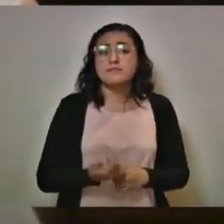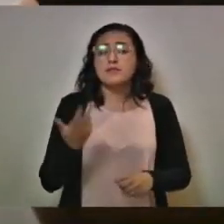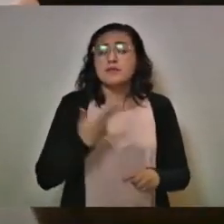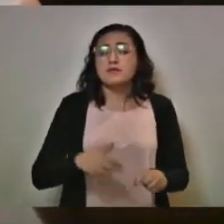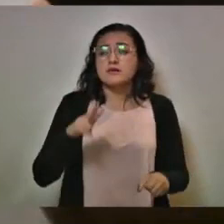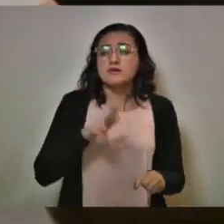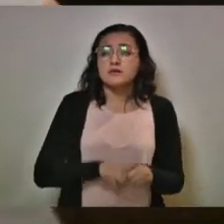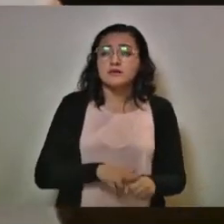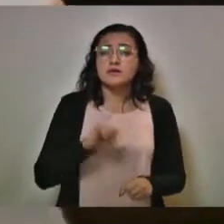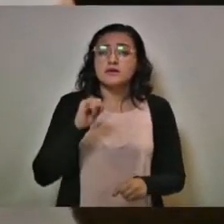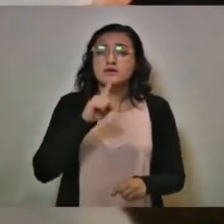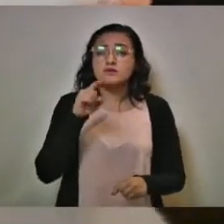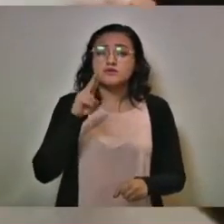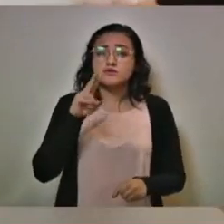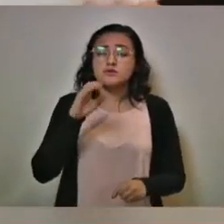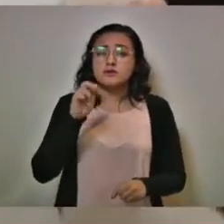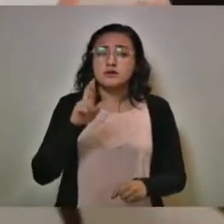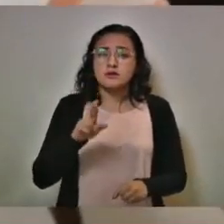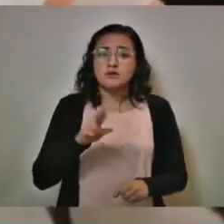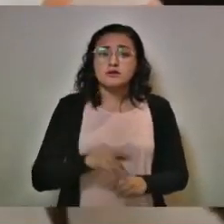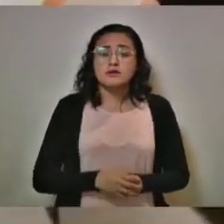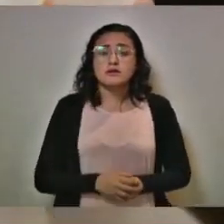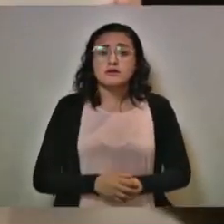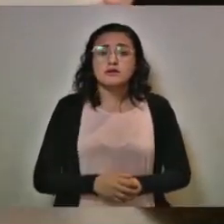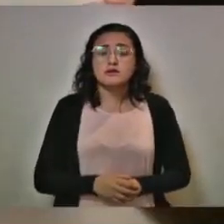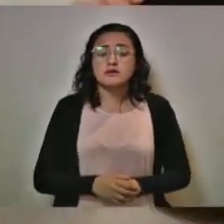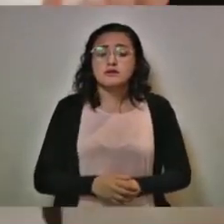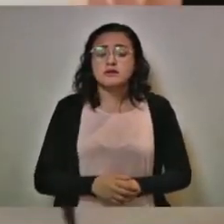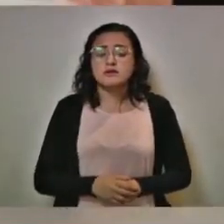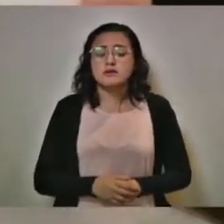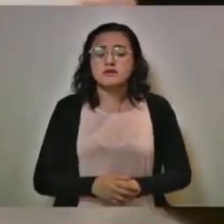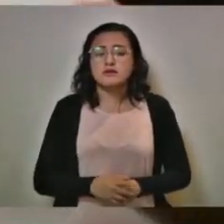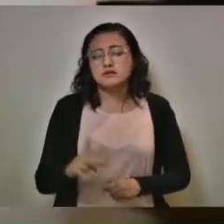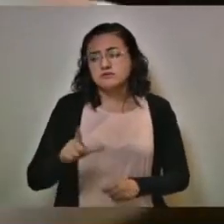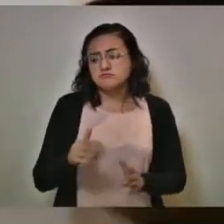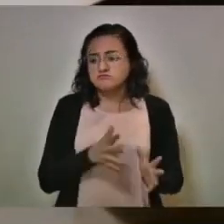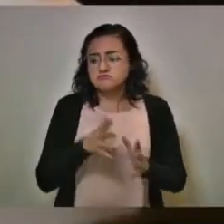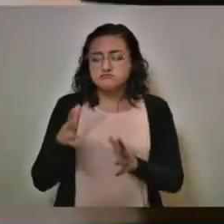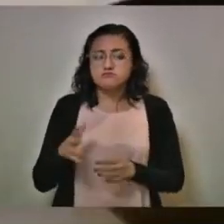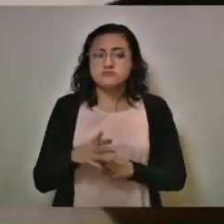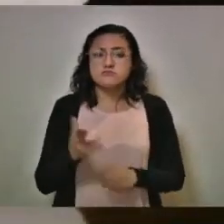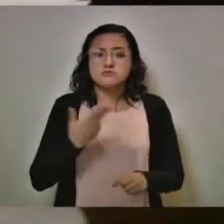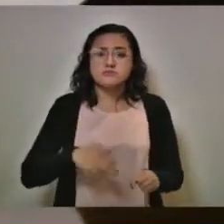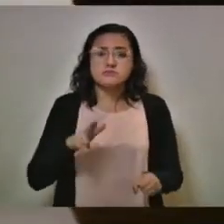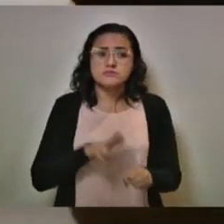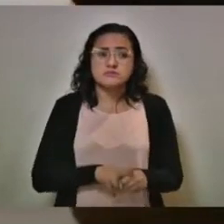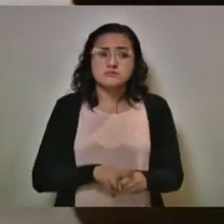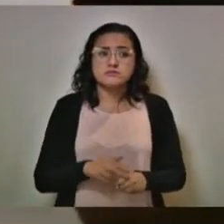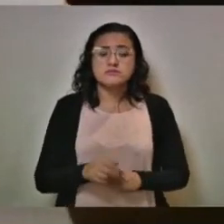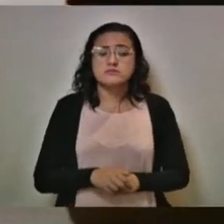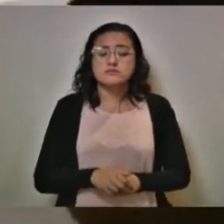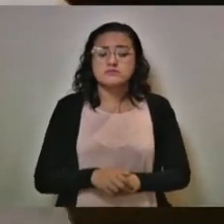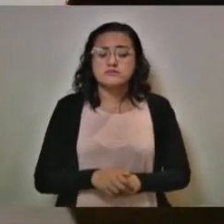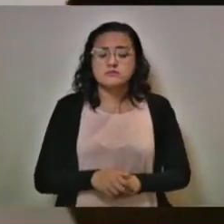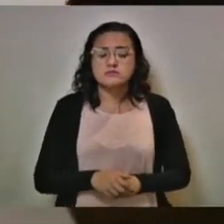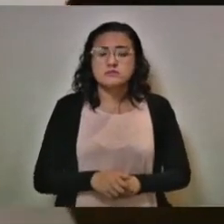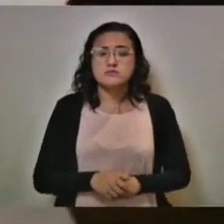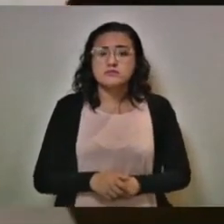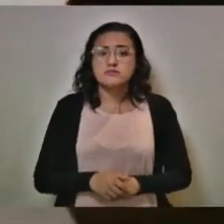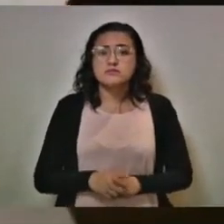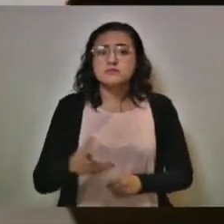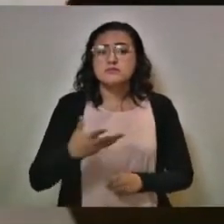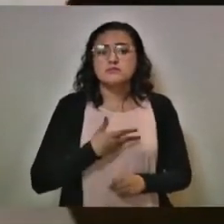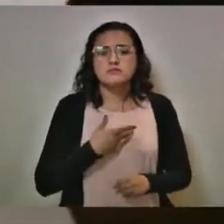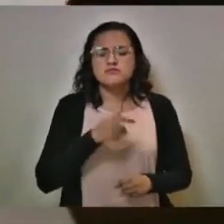hospital de Izúcar de Matamoros, y el resto de los hospitales, la oferta